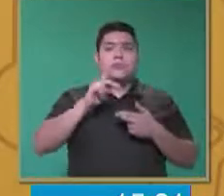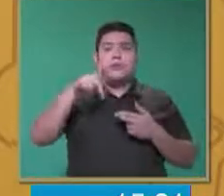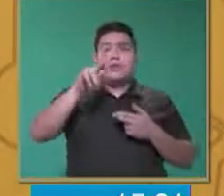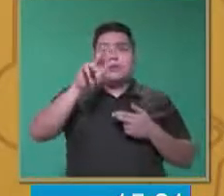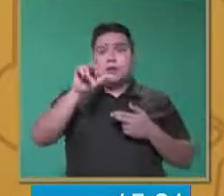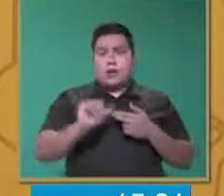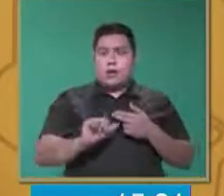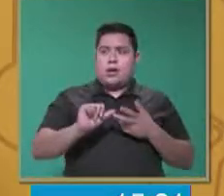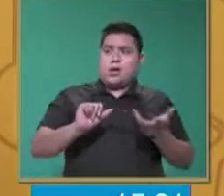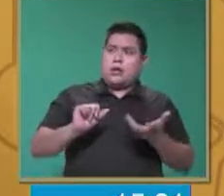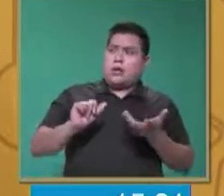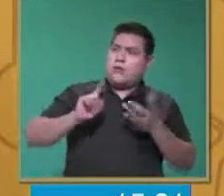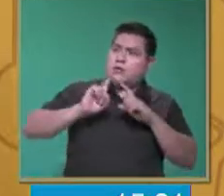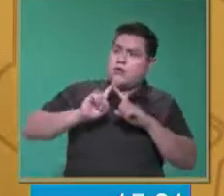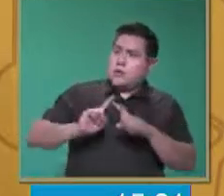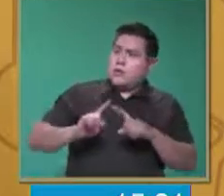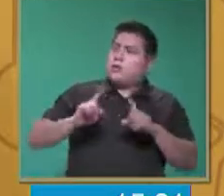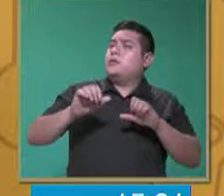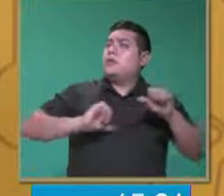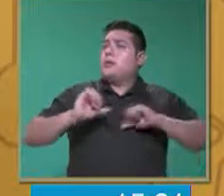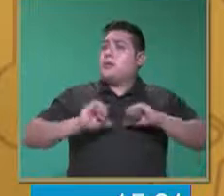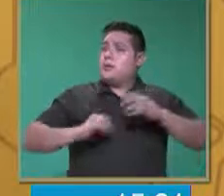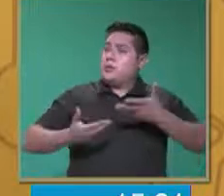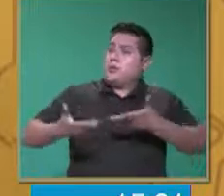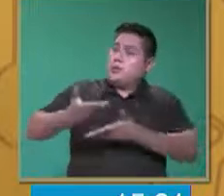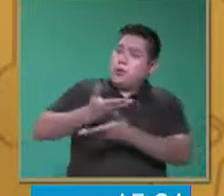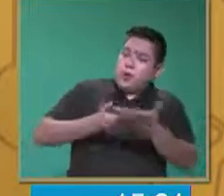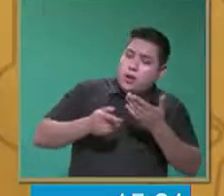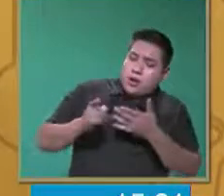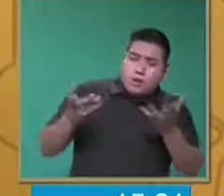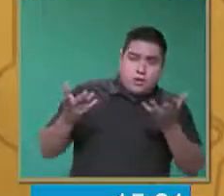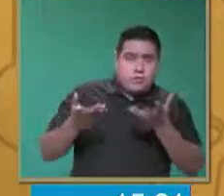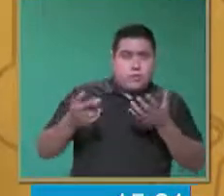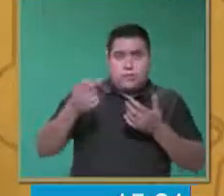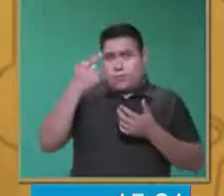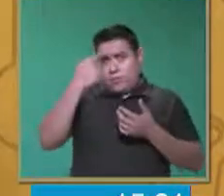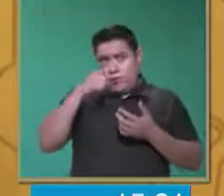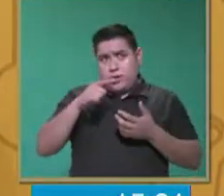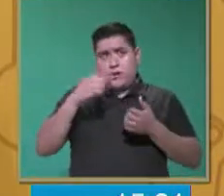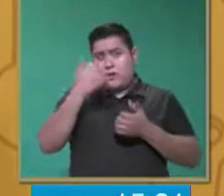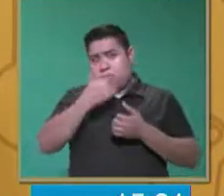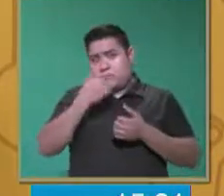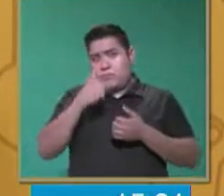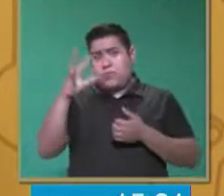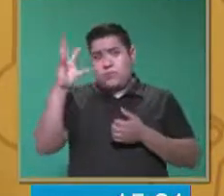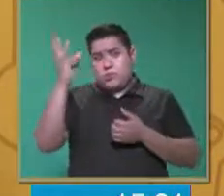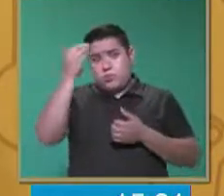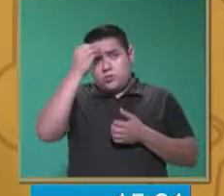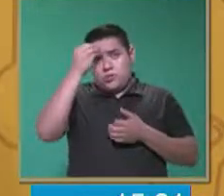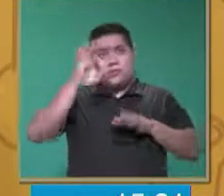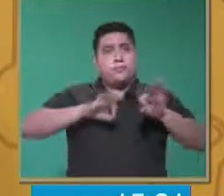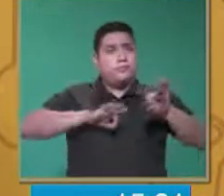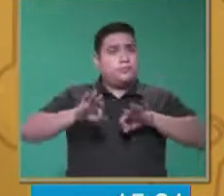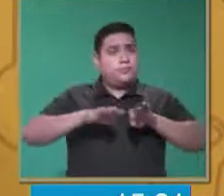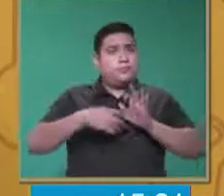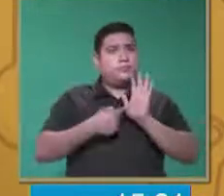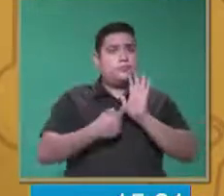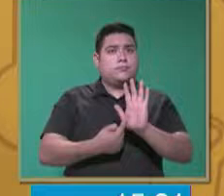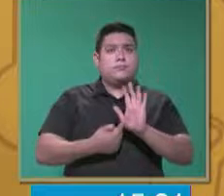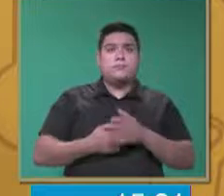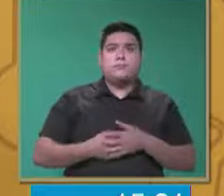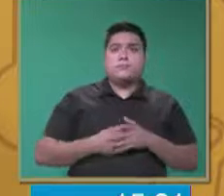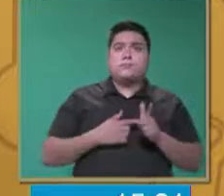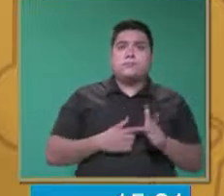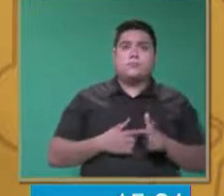va a ir compartiendo esas estrategias, cómo le hace ella para trabajar con los alumnos que presentan TEA. Y